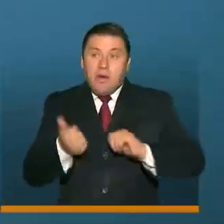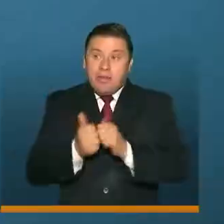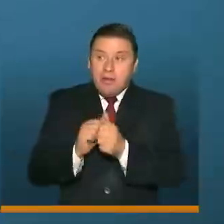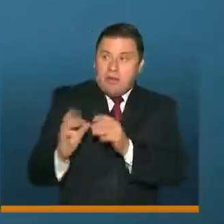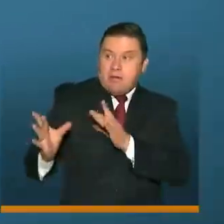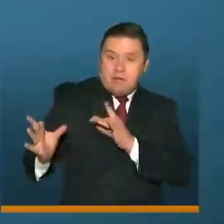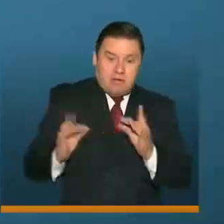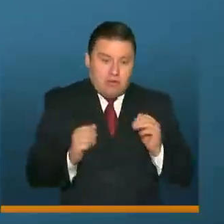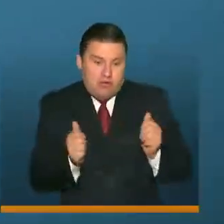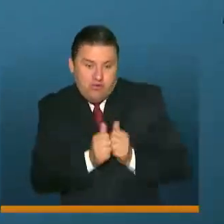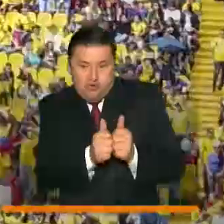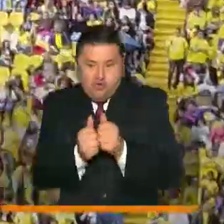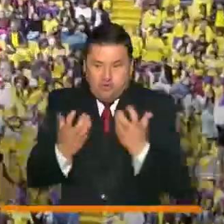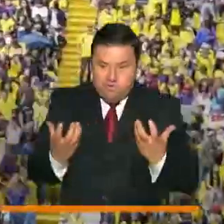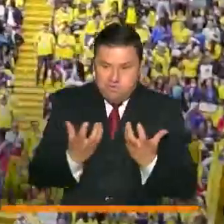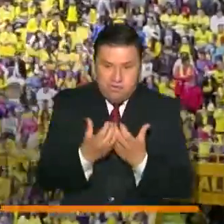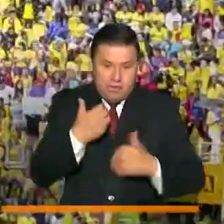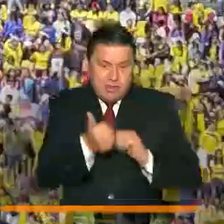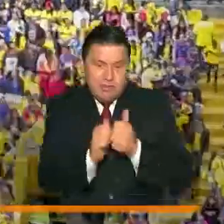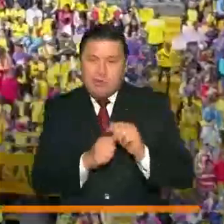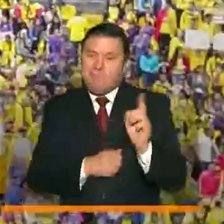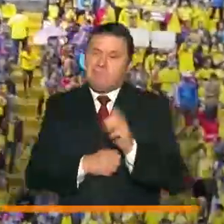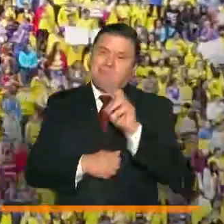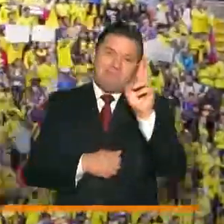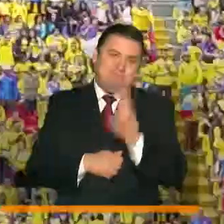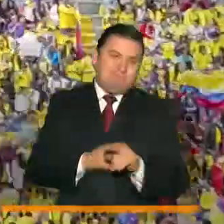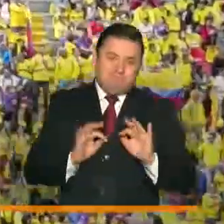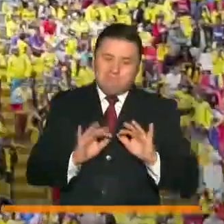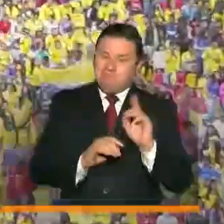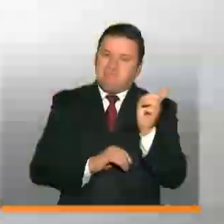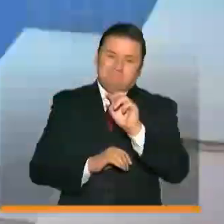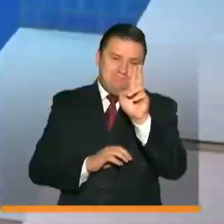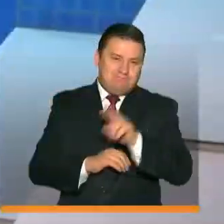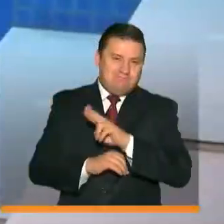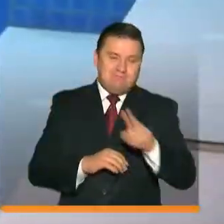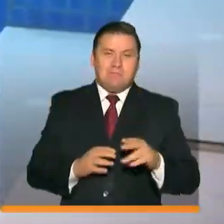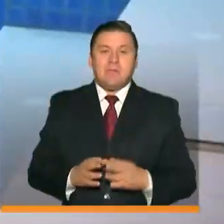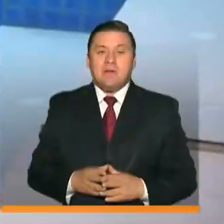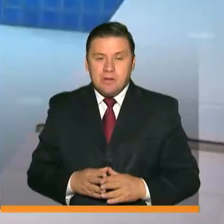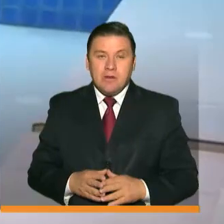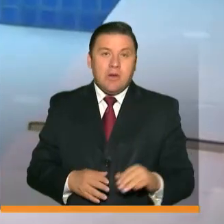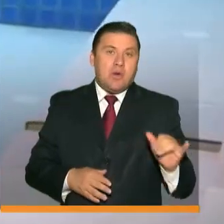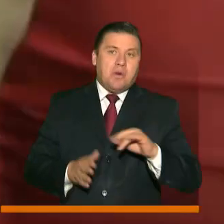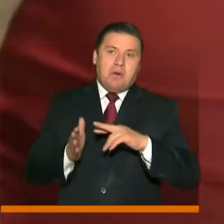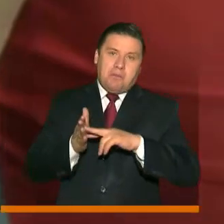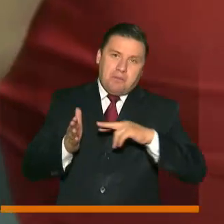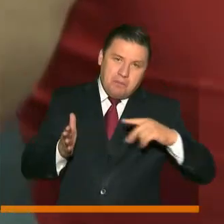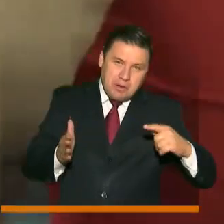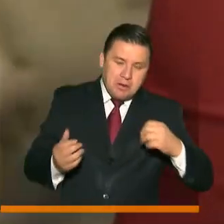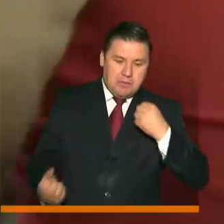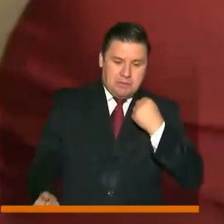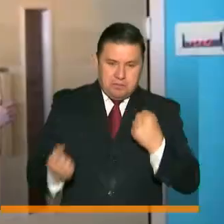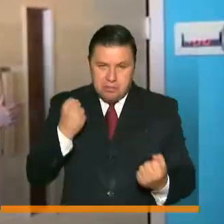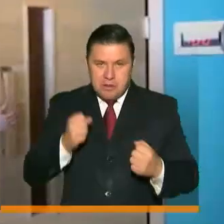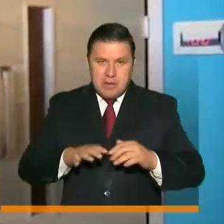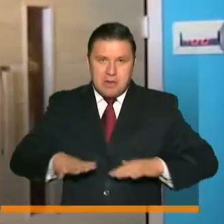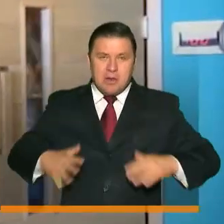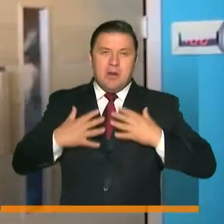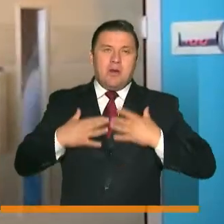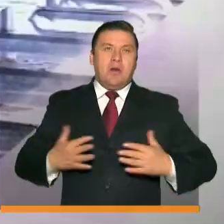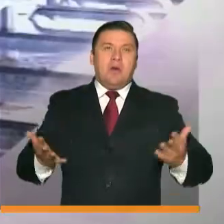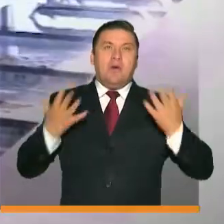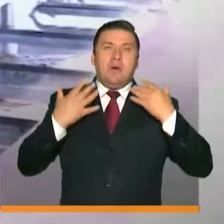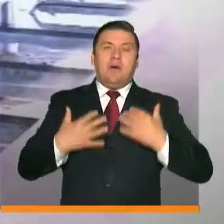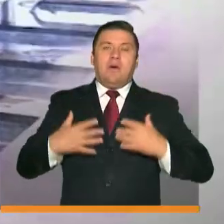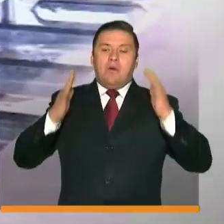deportivos, eventos recreativos y todo aquello que genere aglomeraciones. Al igual que piscinas, gimnasios, spas, sauna,